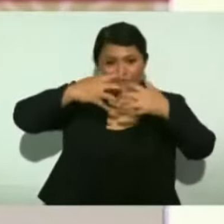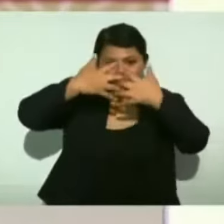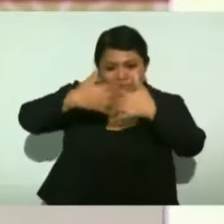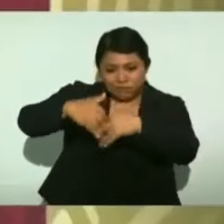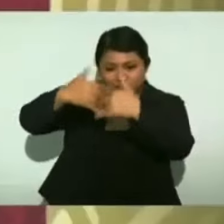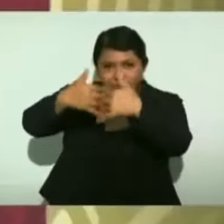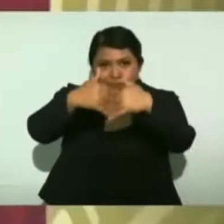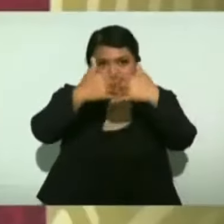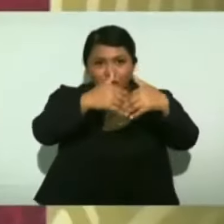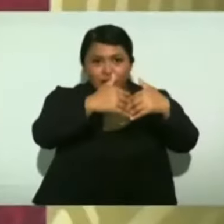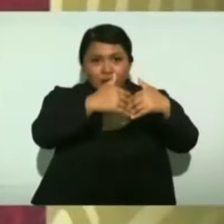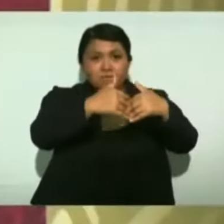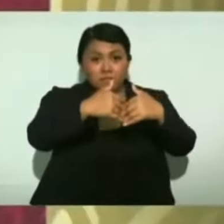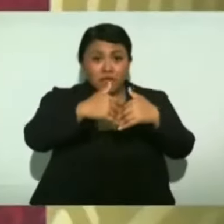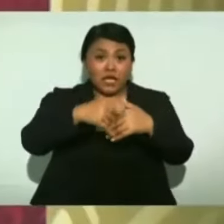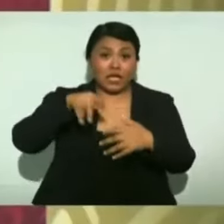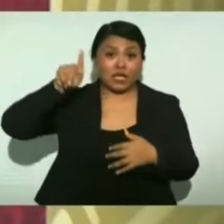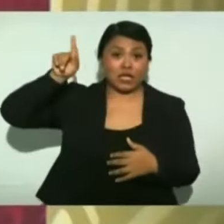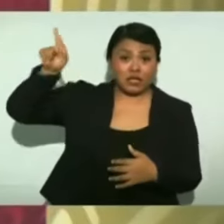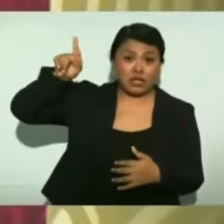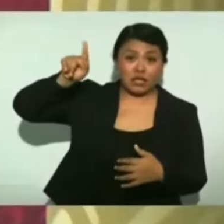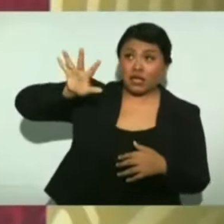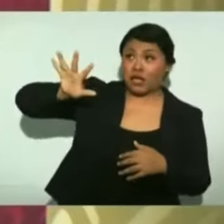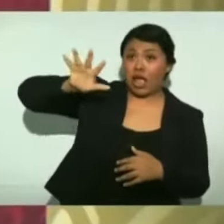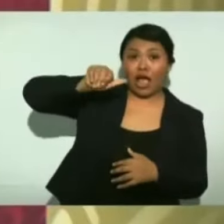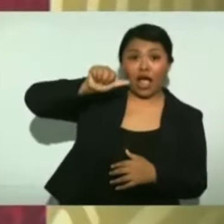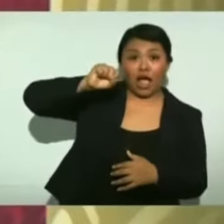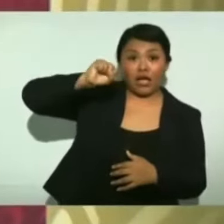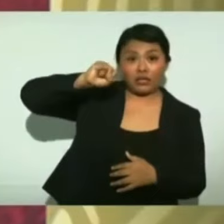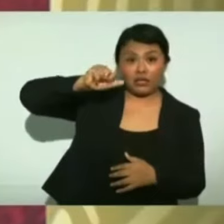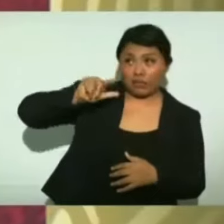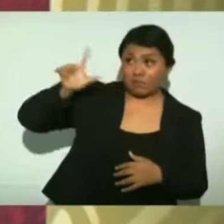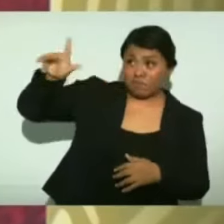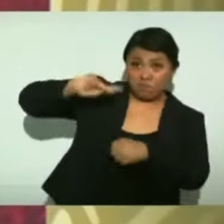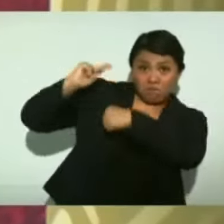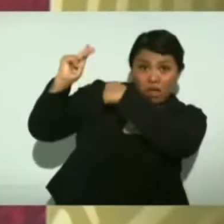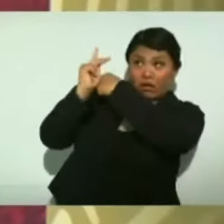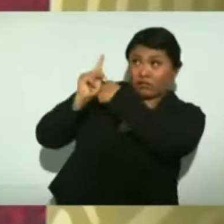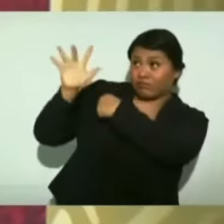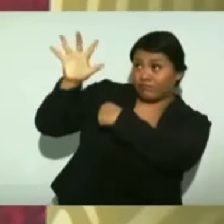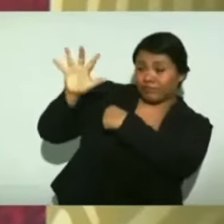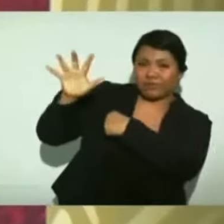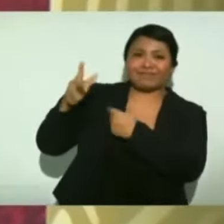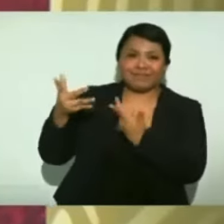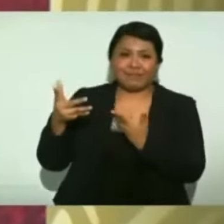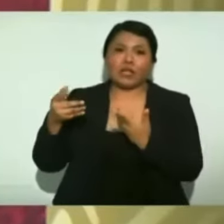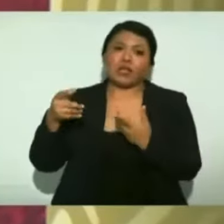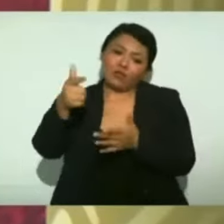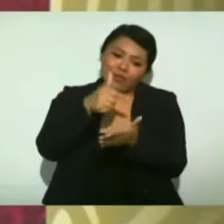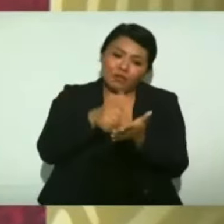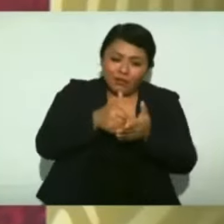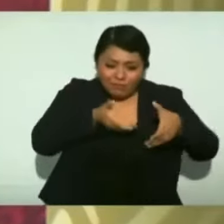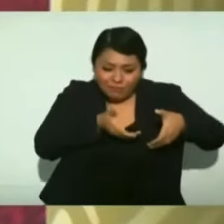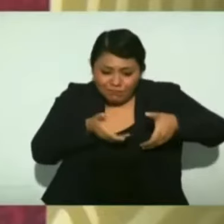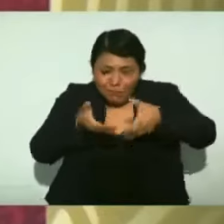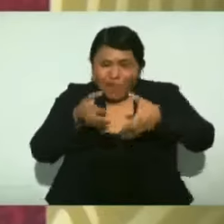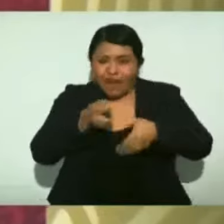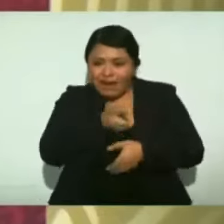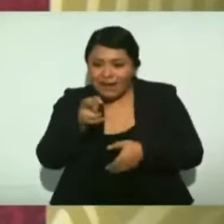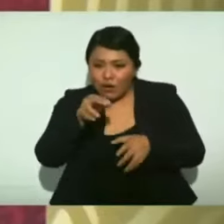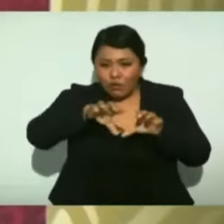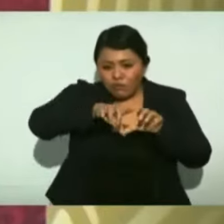asiáticos, y ya el canal de Panamá no es